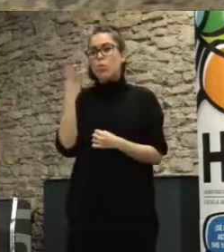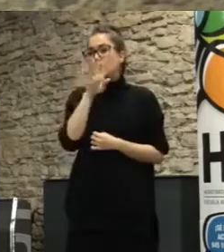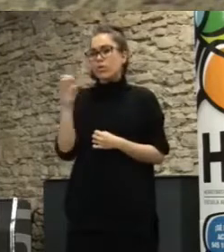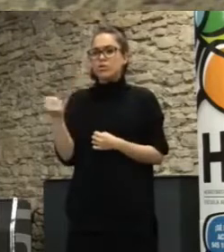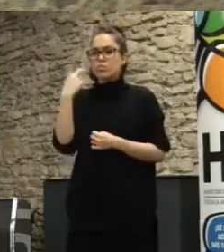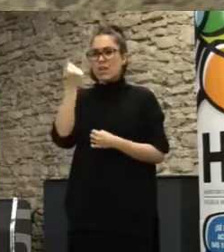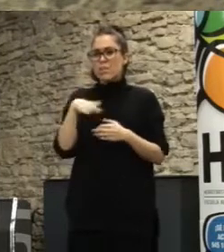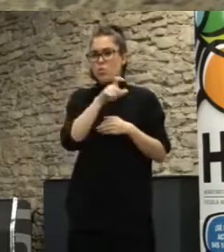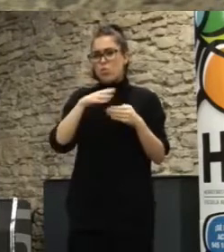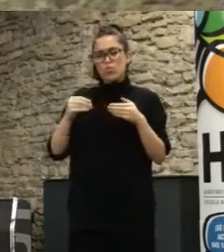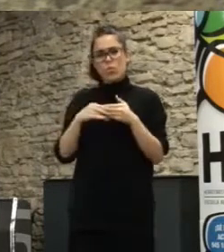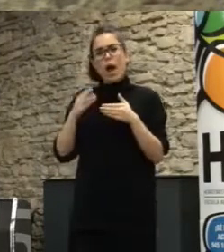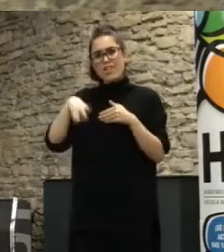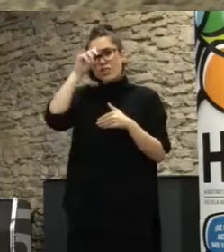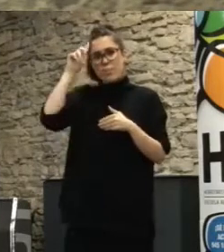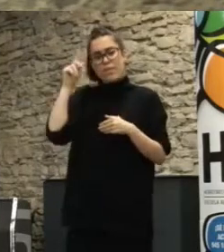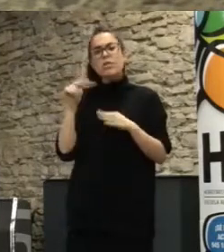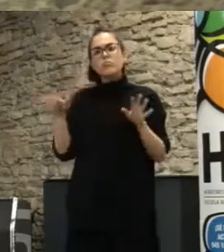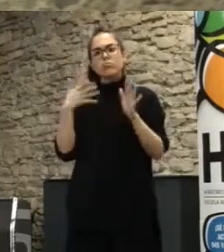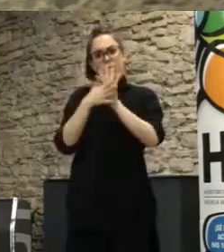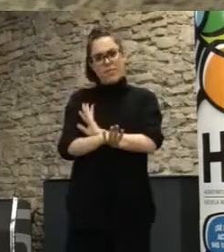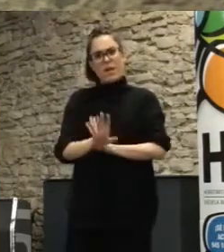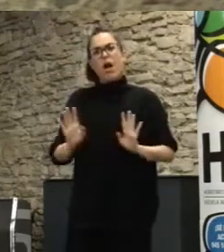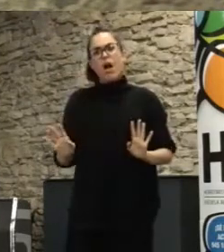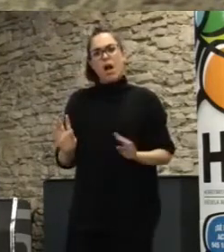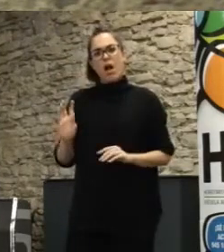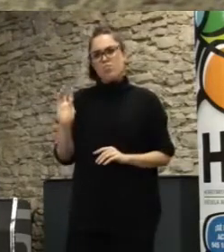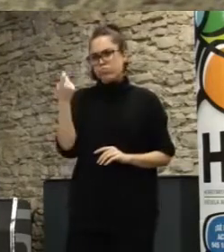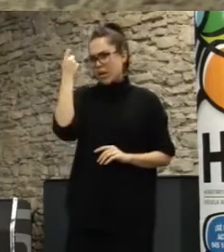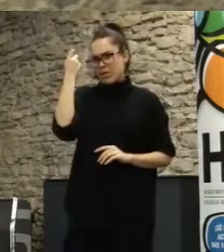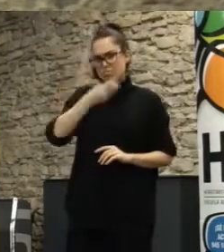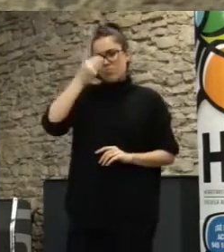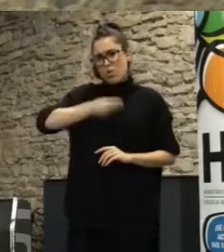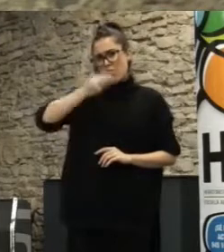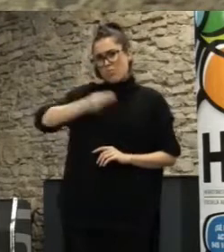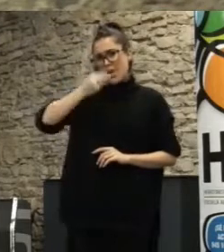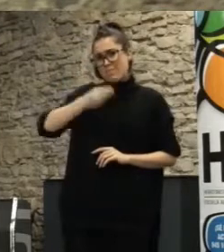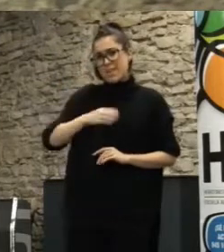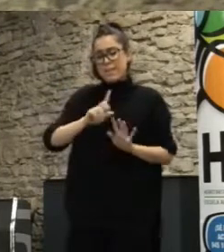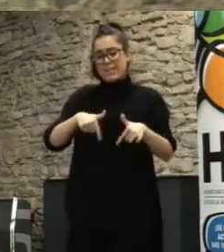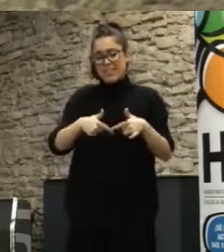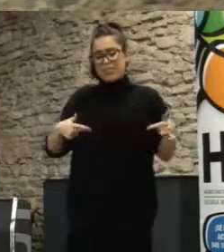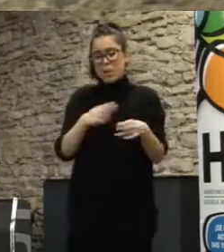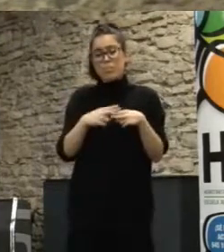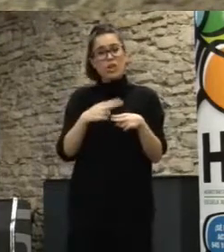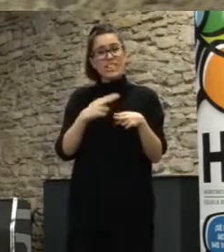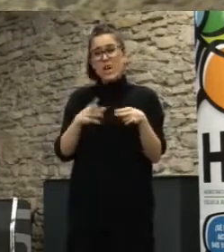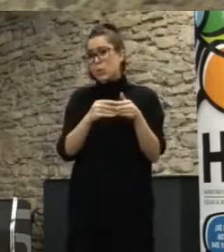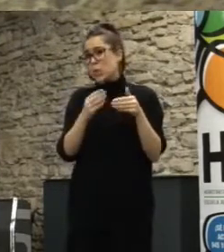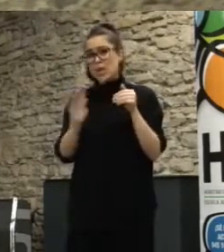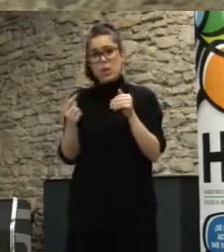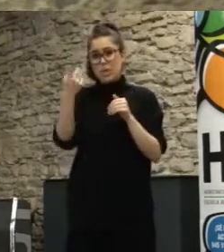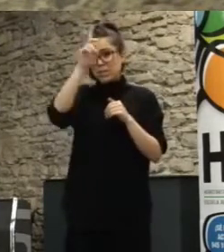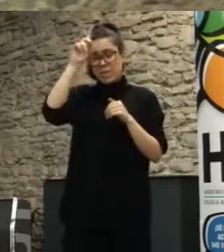en decir Madrid es un hito eso es la plataforma política con mayores usuarios otra cosa es la calidad de la